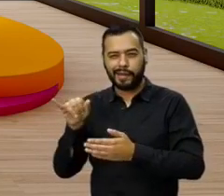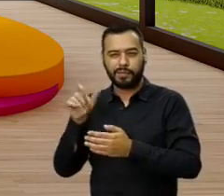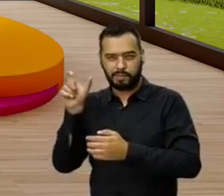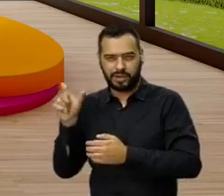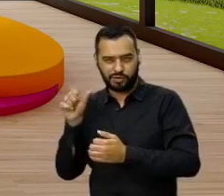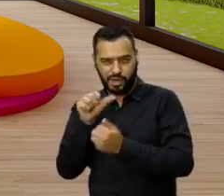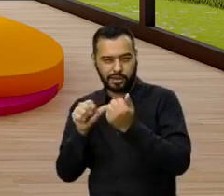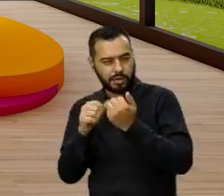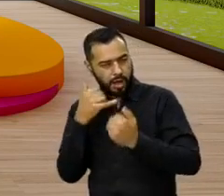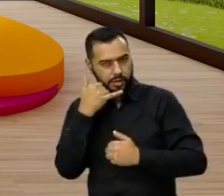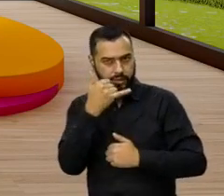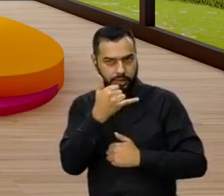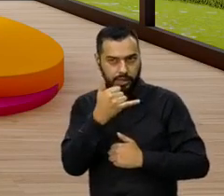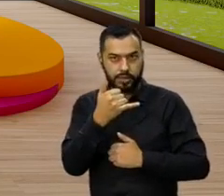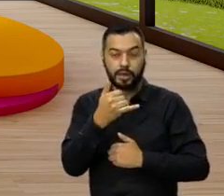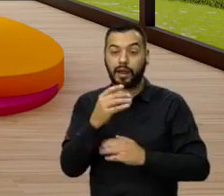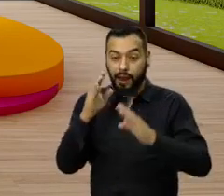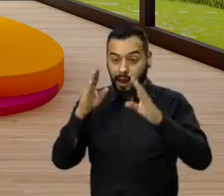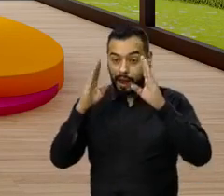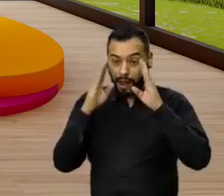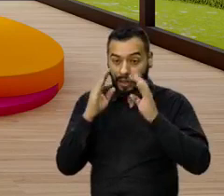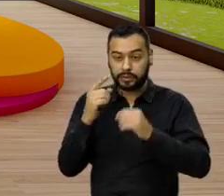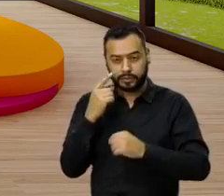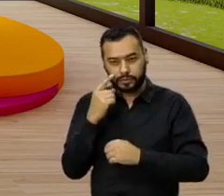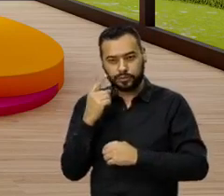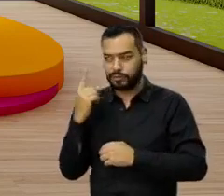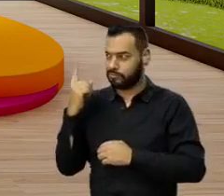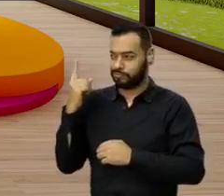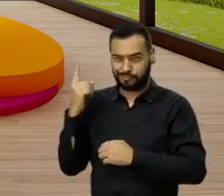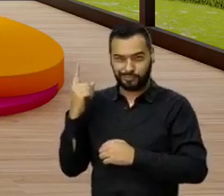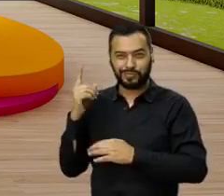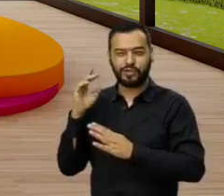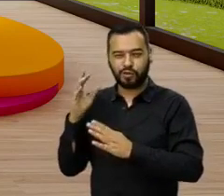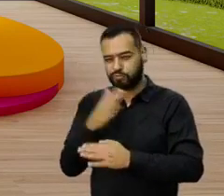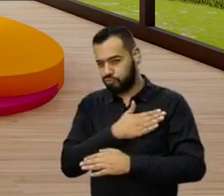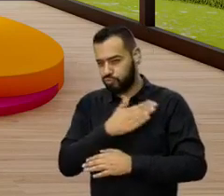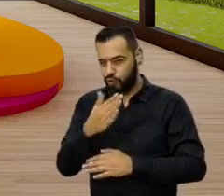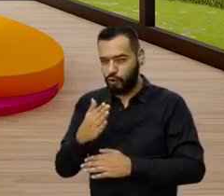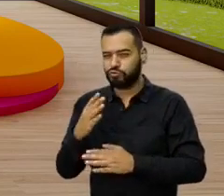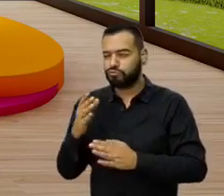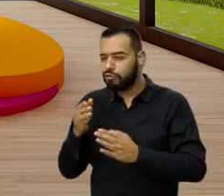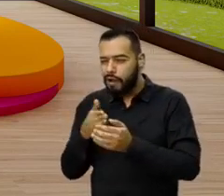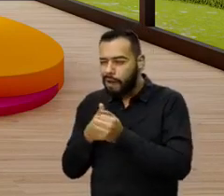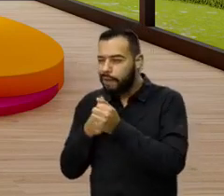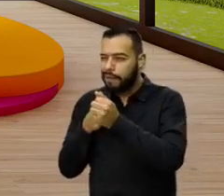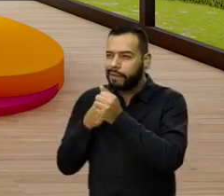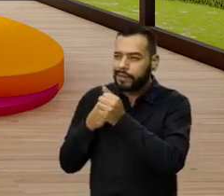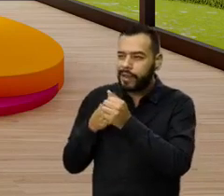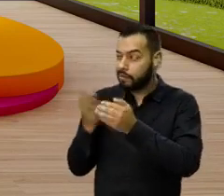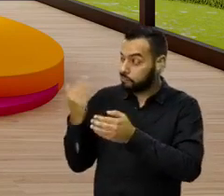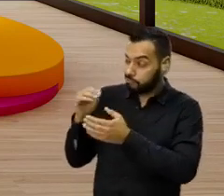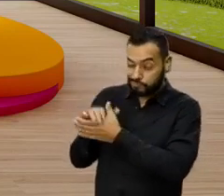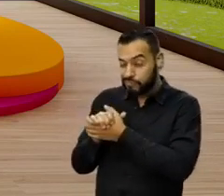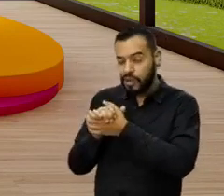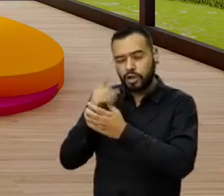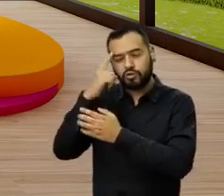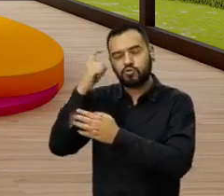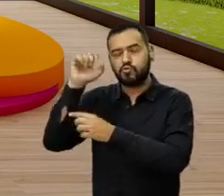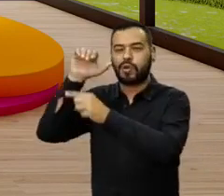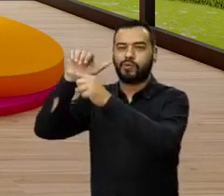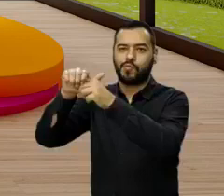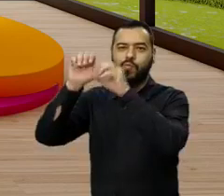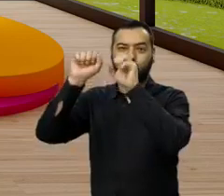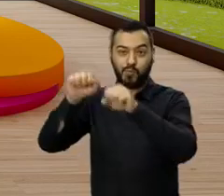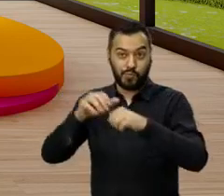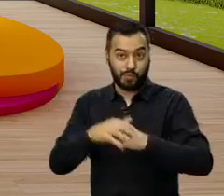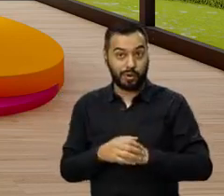nuestros asesores los atenderá. Estamos atentos para poderlos atender y va a ser un placer poderlos orientar y llevarlos de la mano para hacer su sueño realidad.